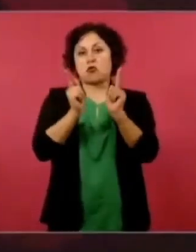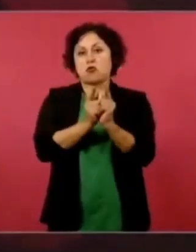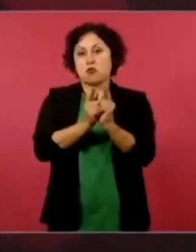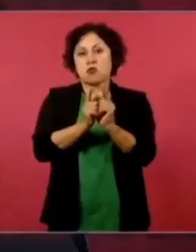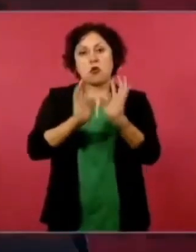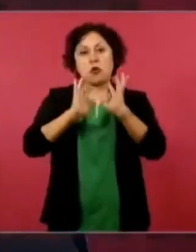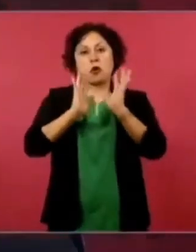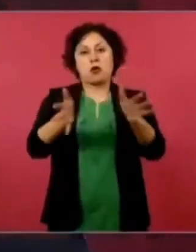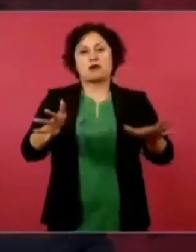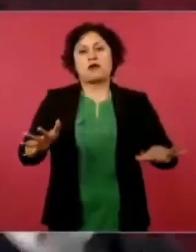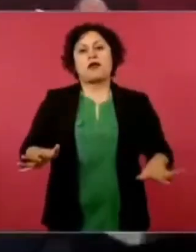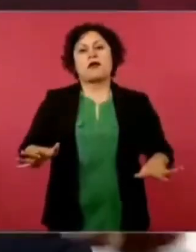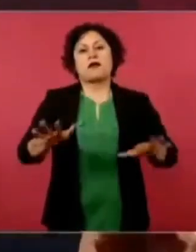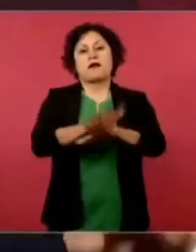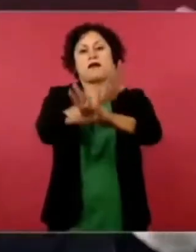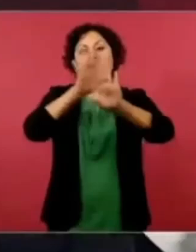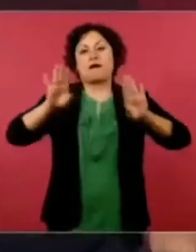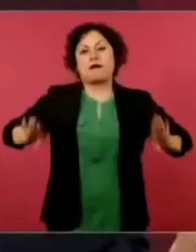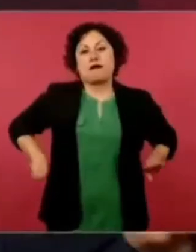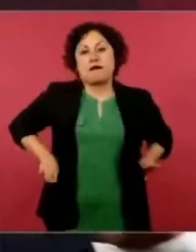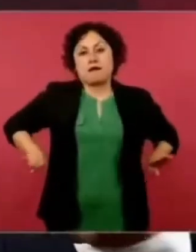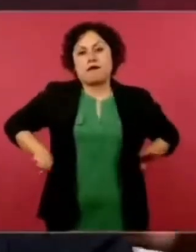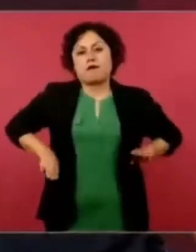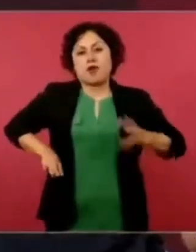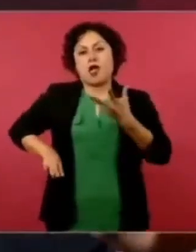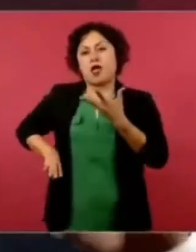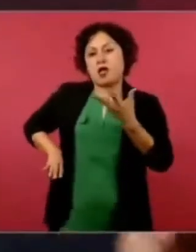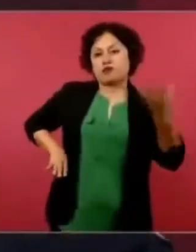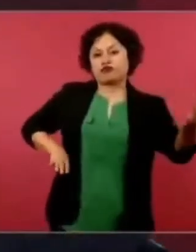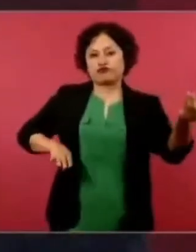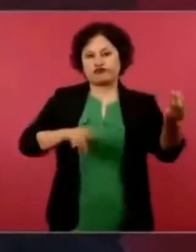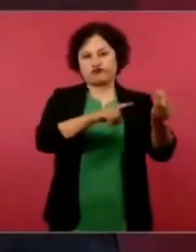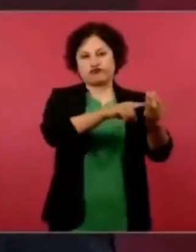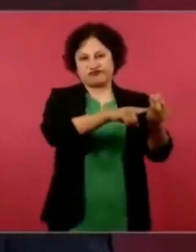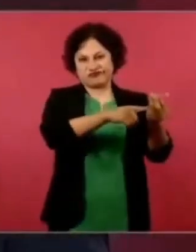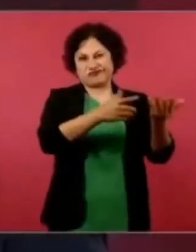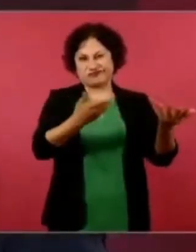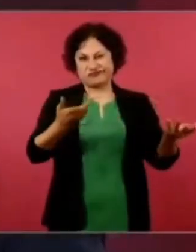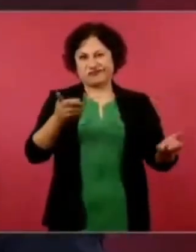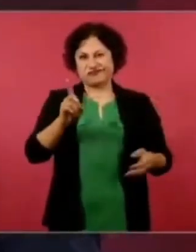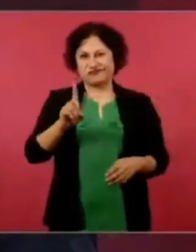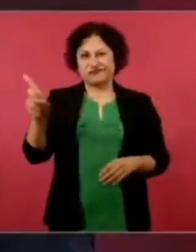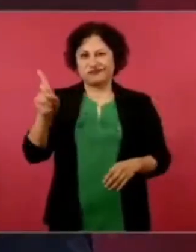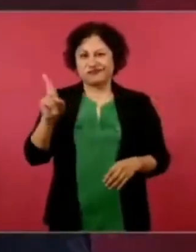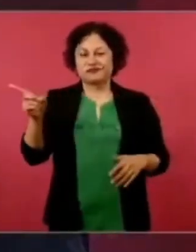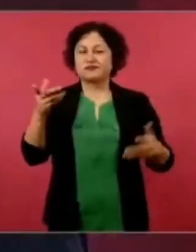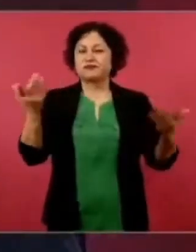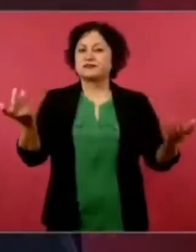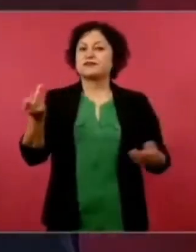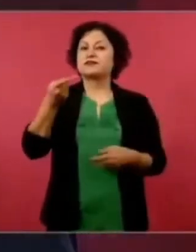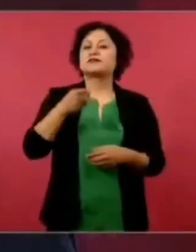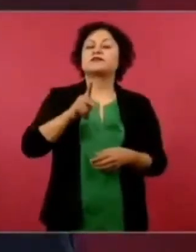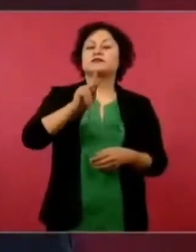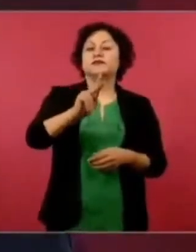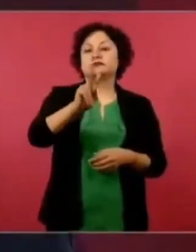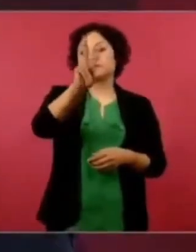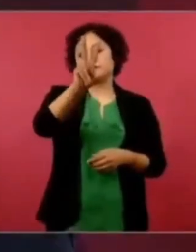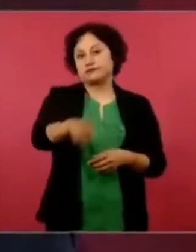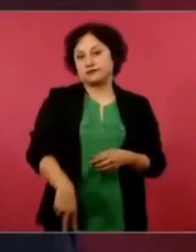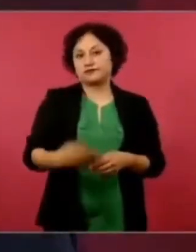No, cuando pasó el lamentable caso de los dos sacerdotes